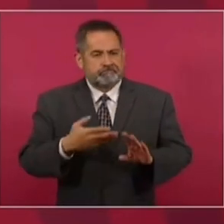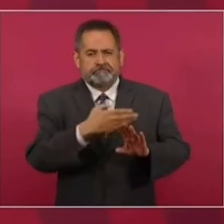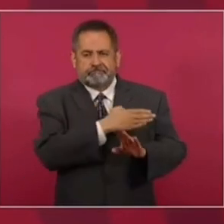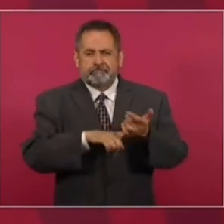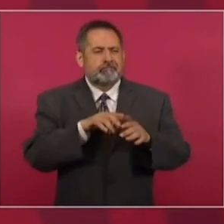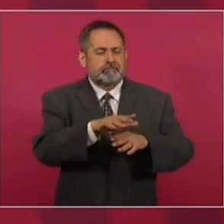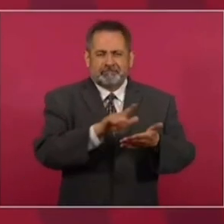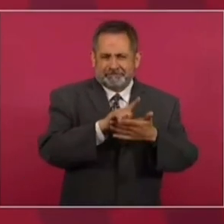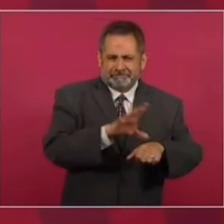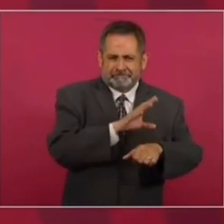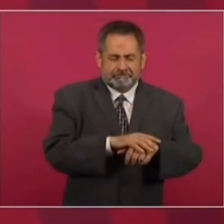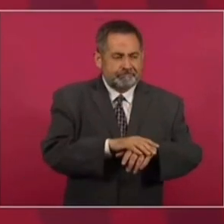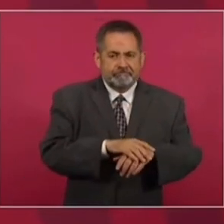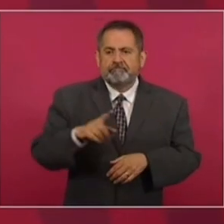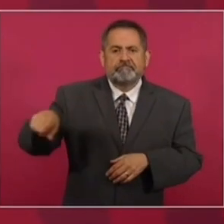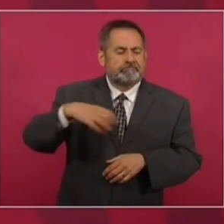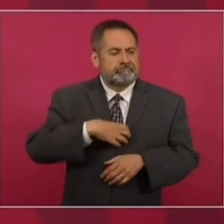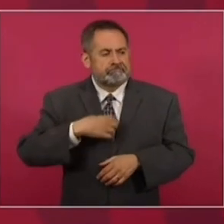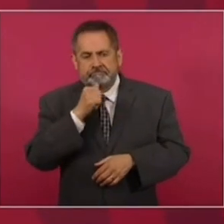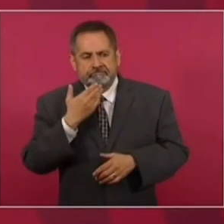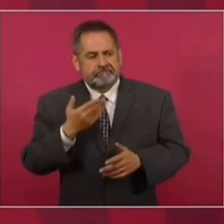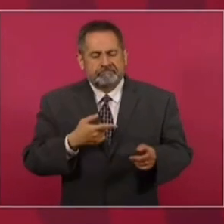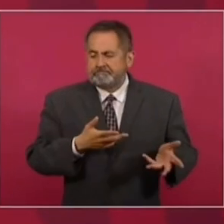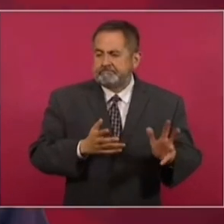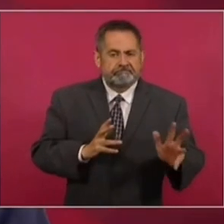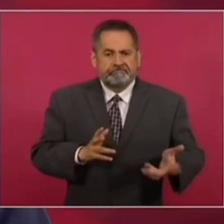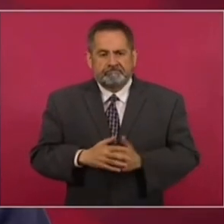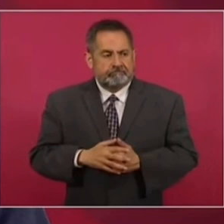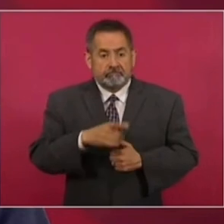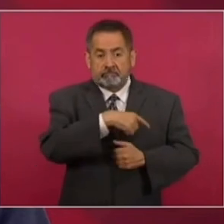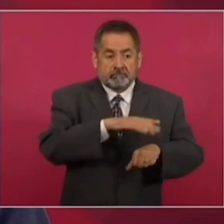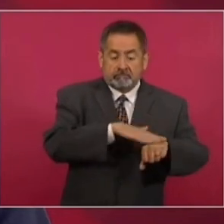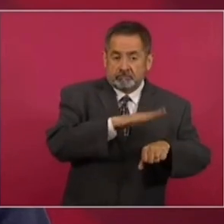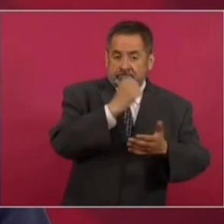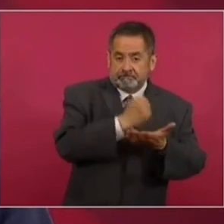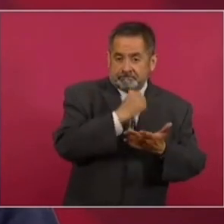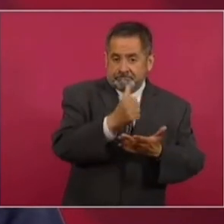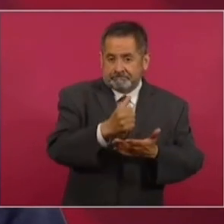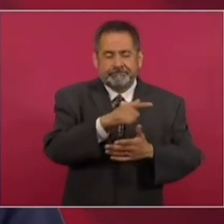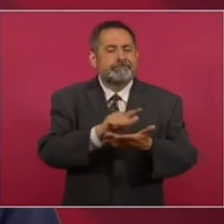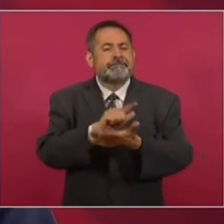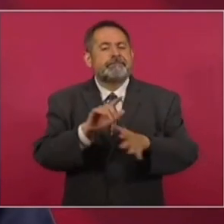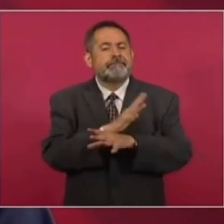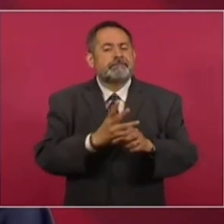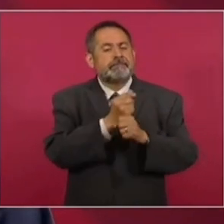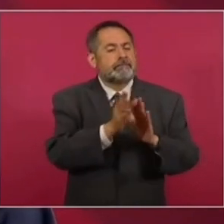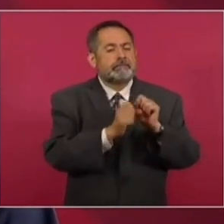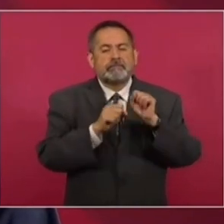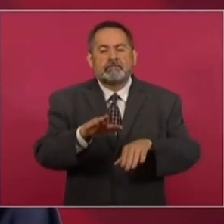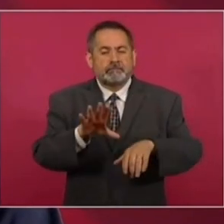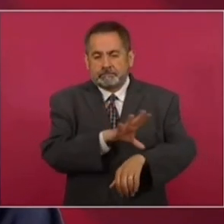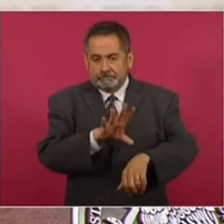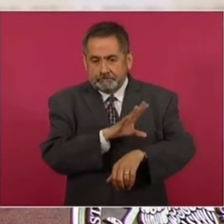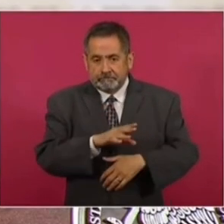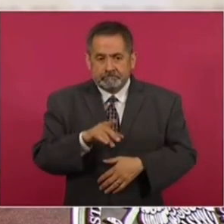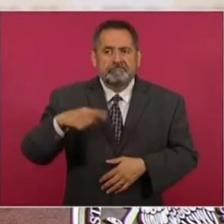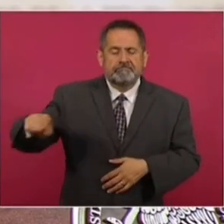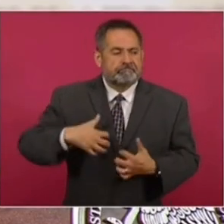al no aprobar la reforma constitucional en materia eléctrica.